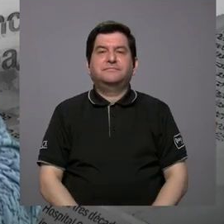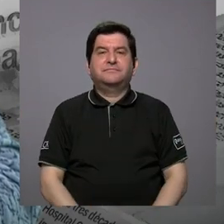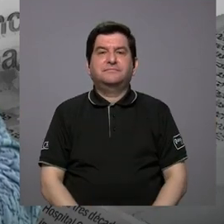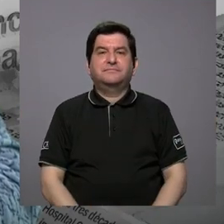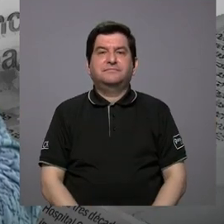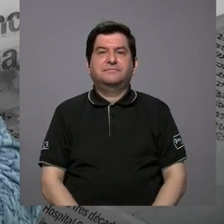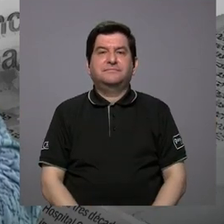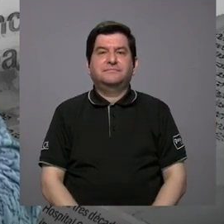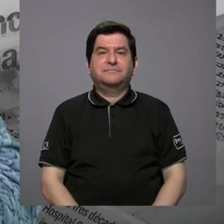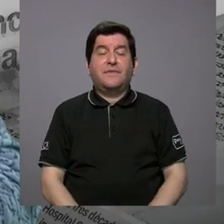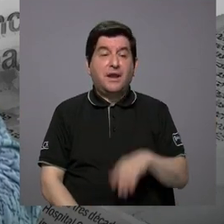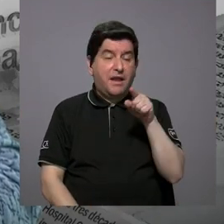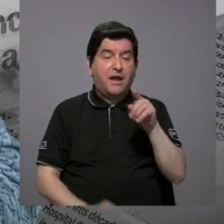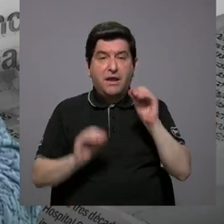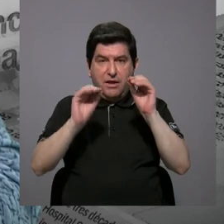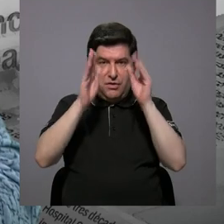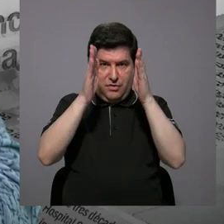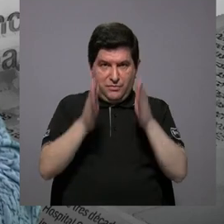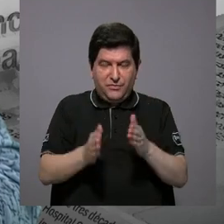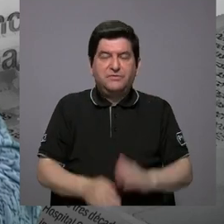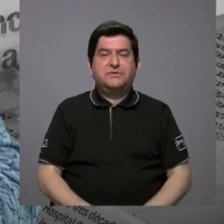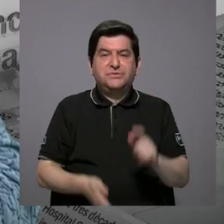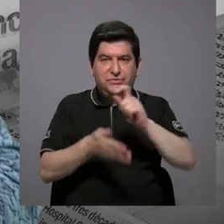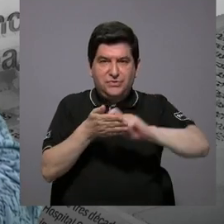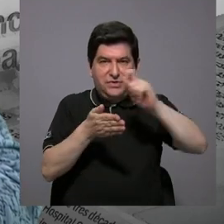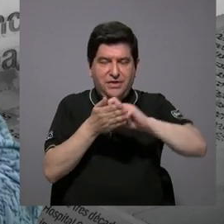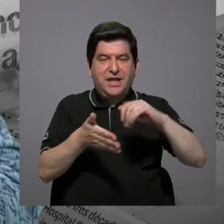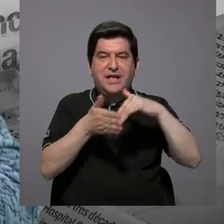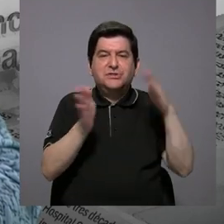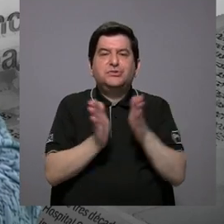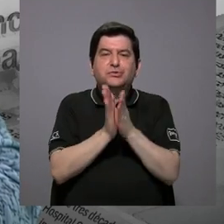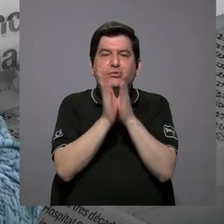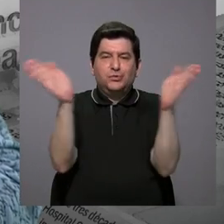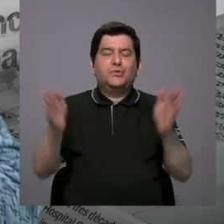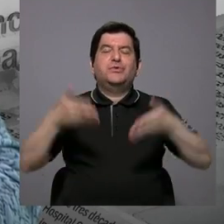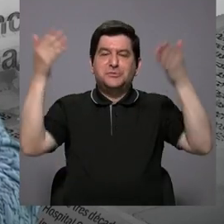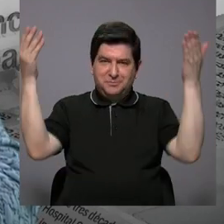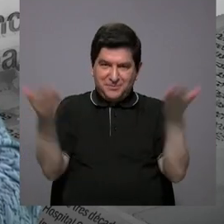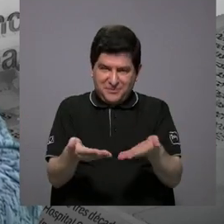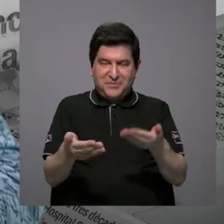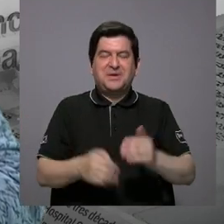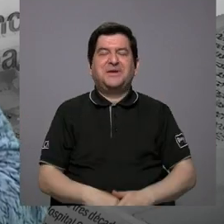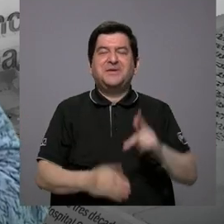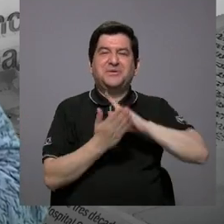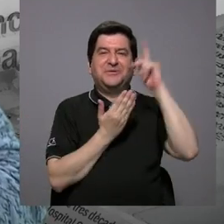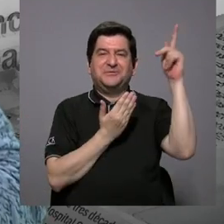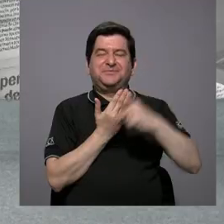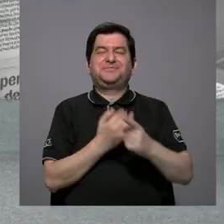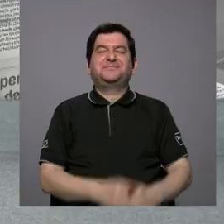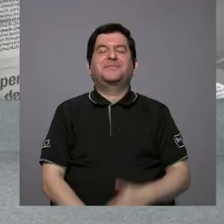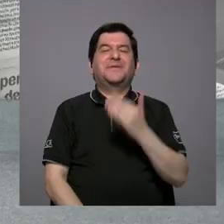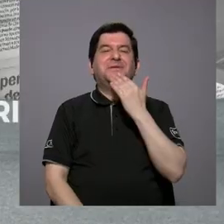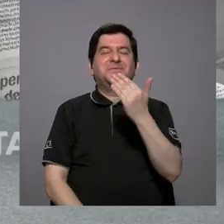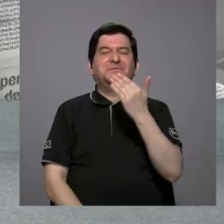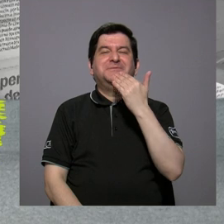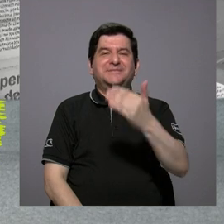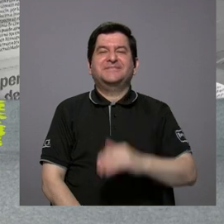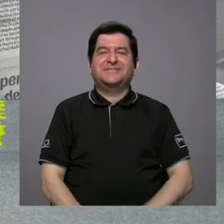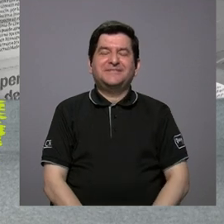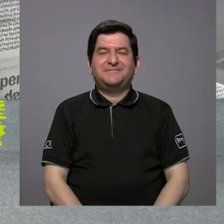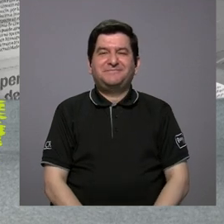da clases en la Escuela de Estudios Generales. Bienvenido, don Ronald, al programa. Muchas gracias.